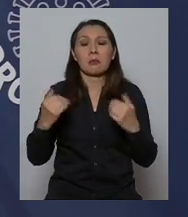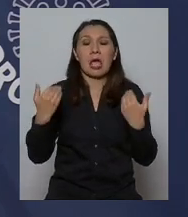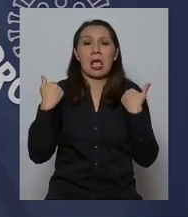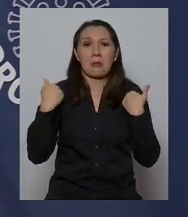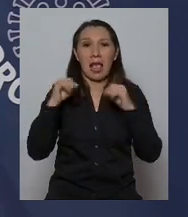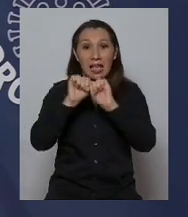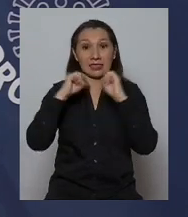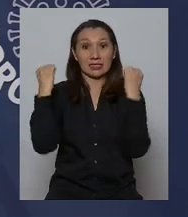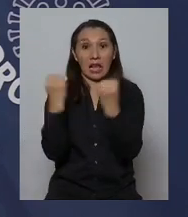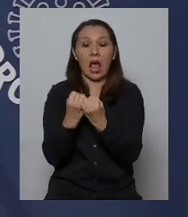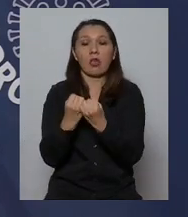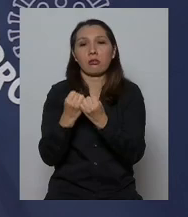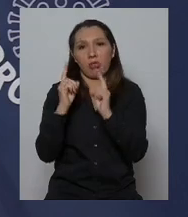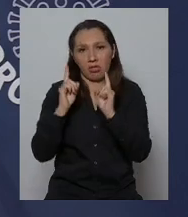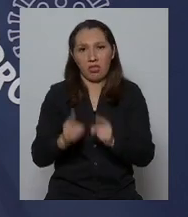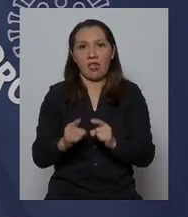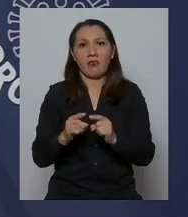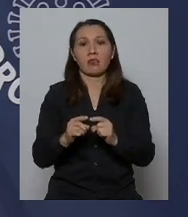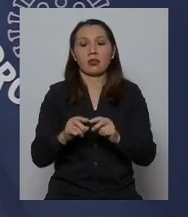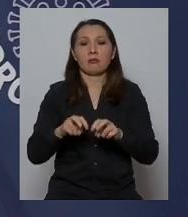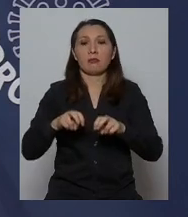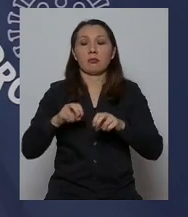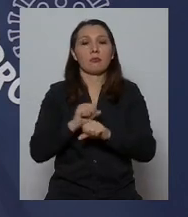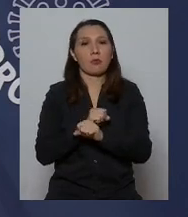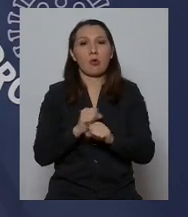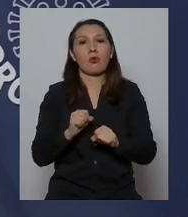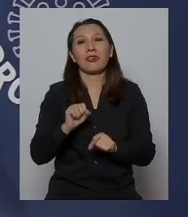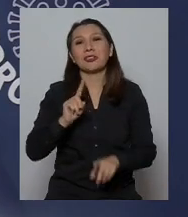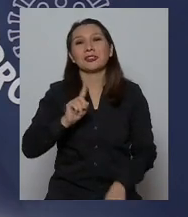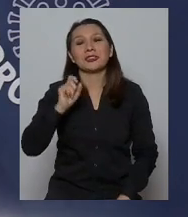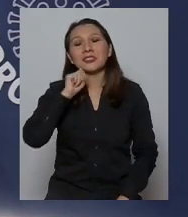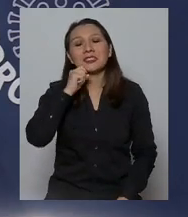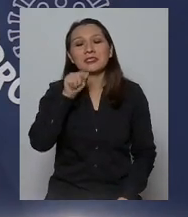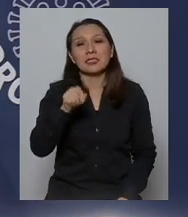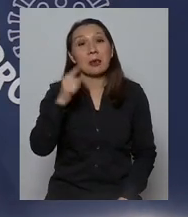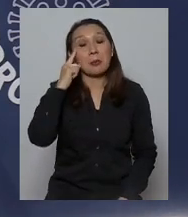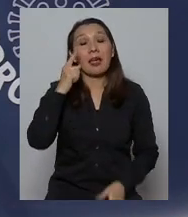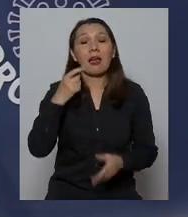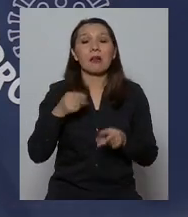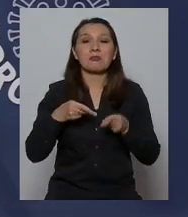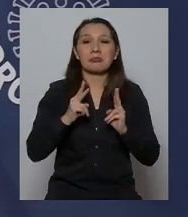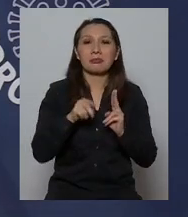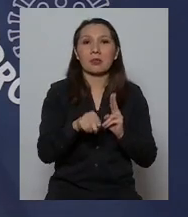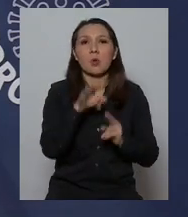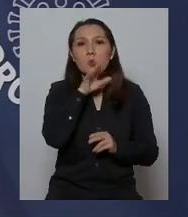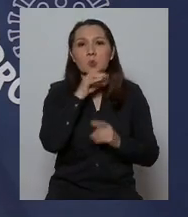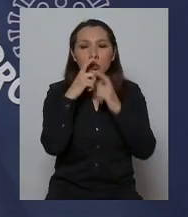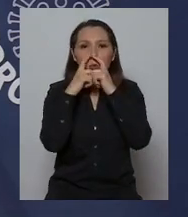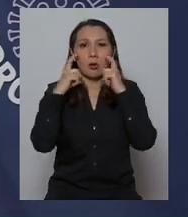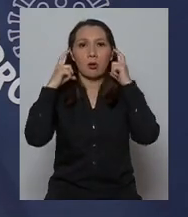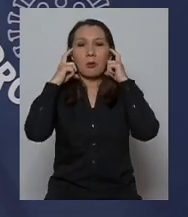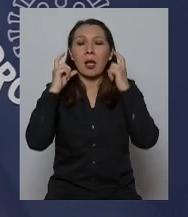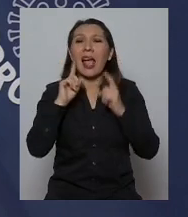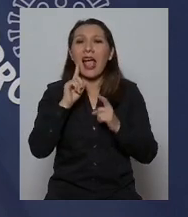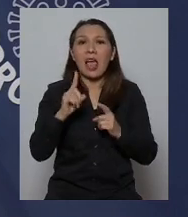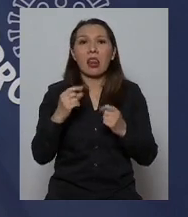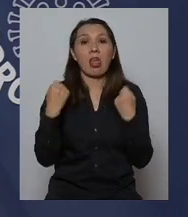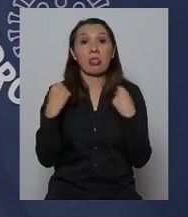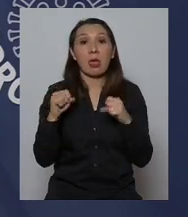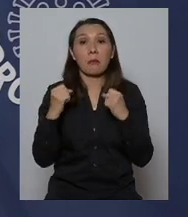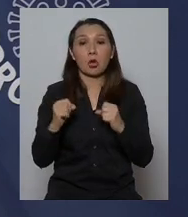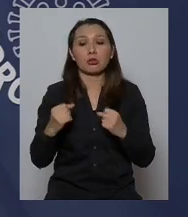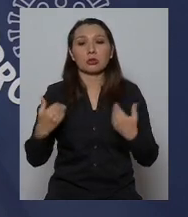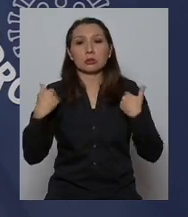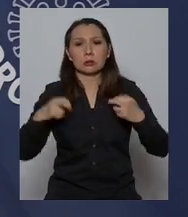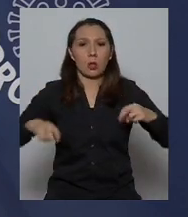estadios. Por supuesto, esto no es válido, el uso de mascarilla para los deportistas